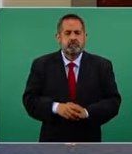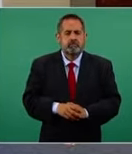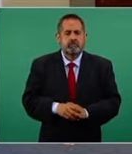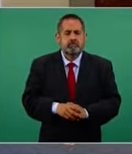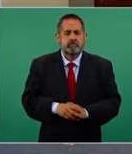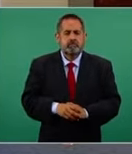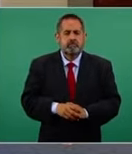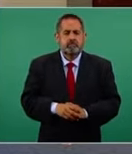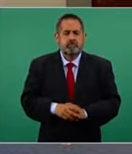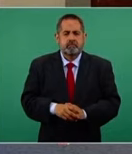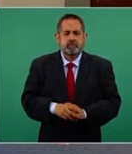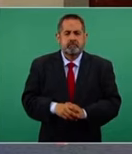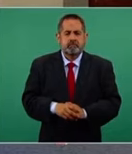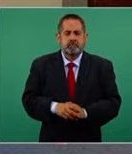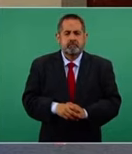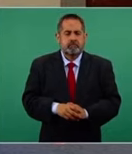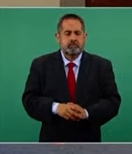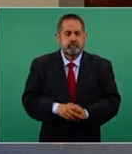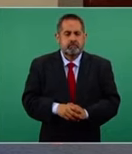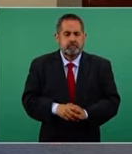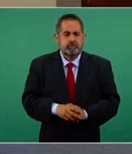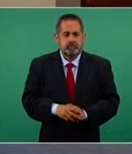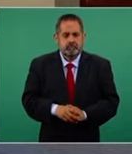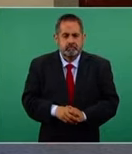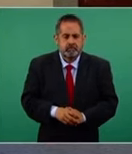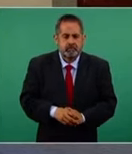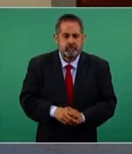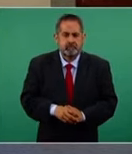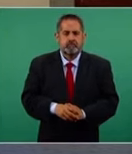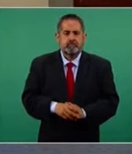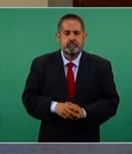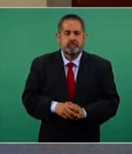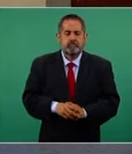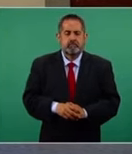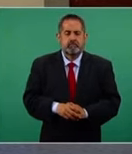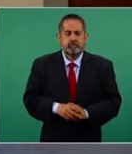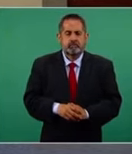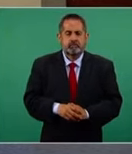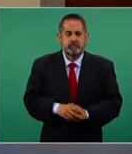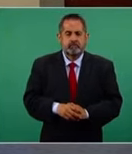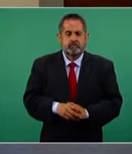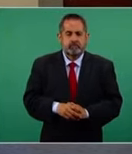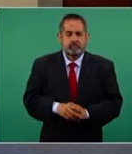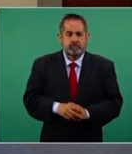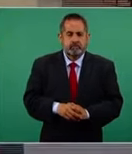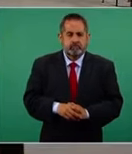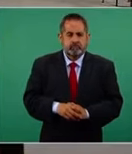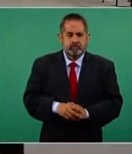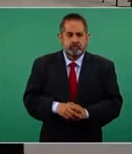¿Se publican las instrucciones? ¿Las 10 artículos están publicados? Esto.